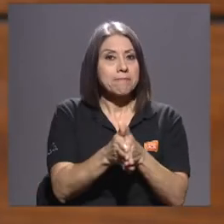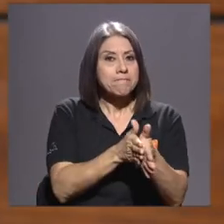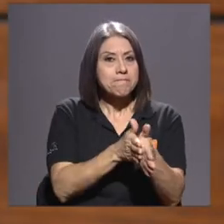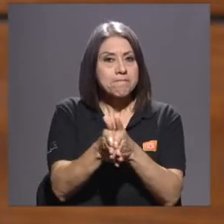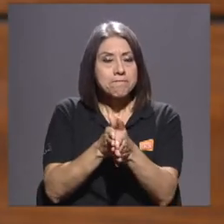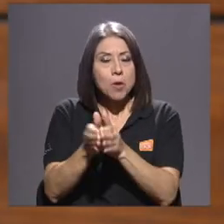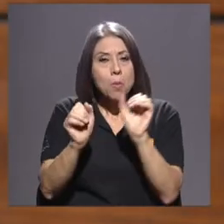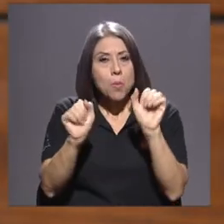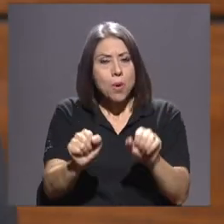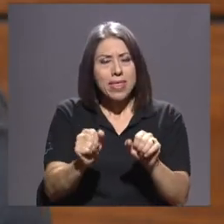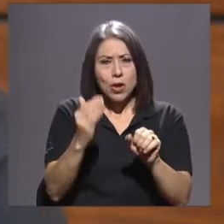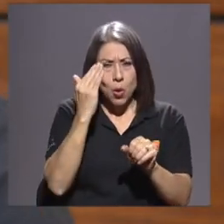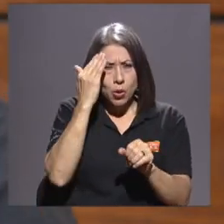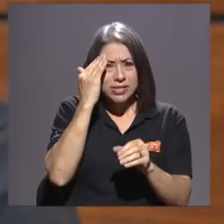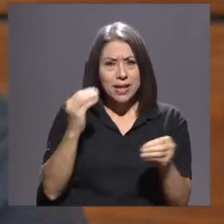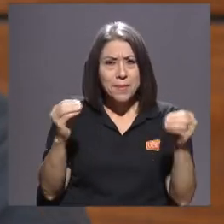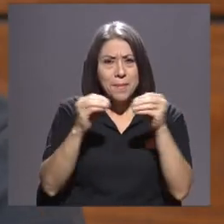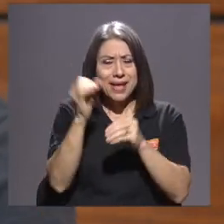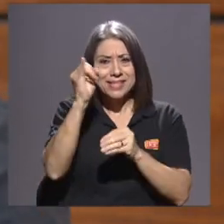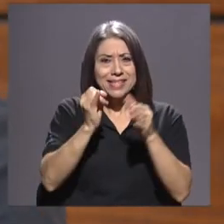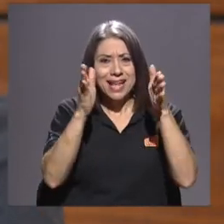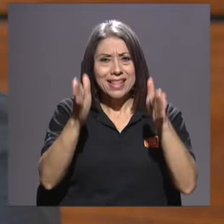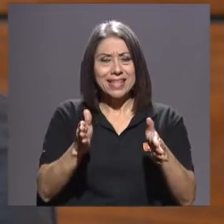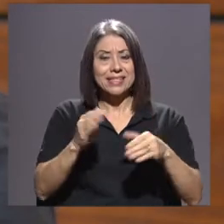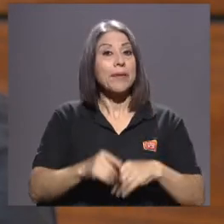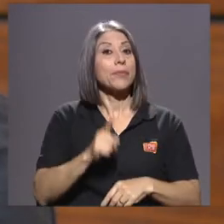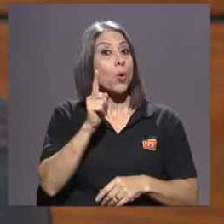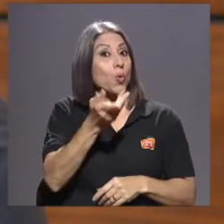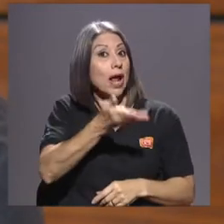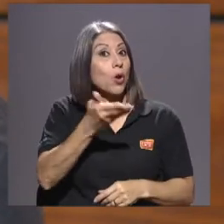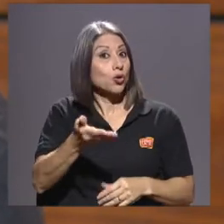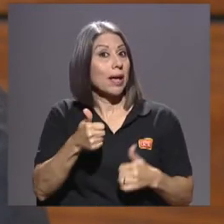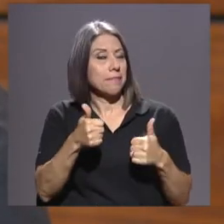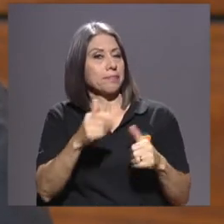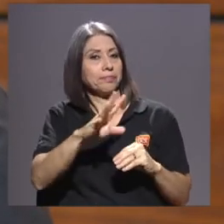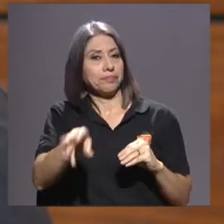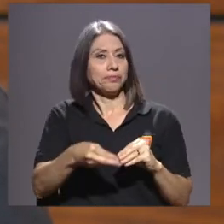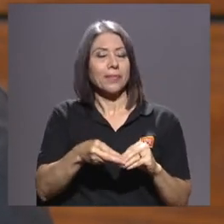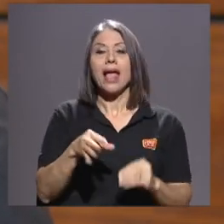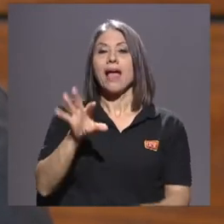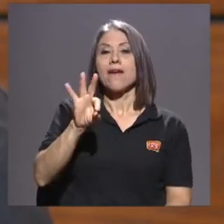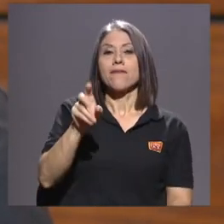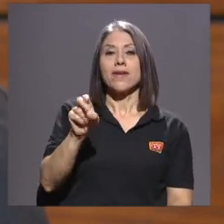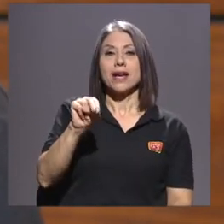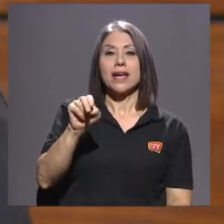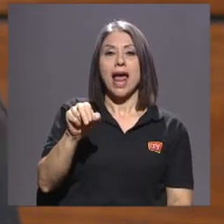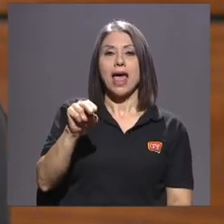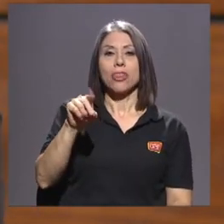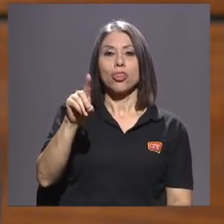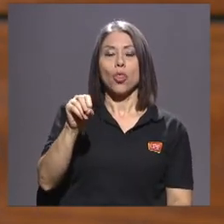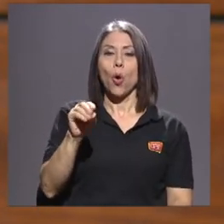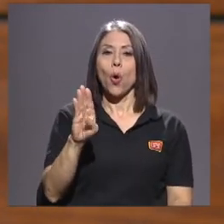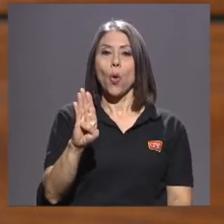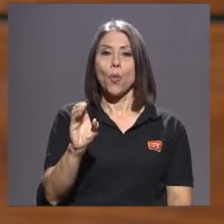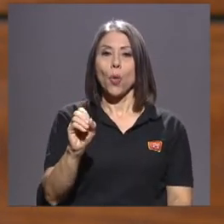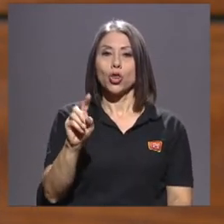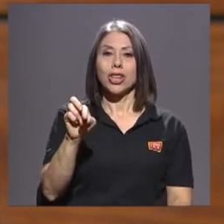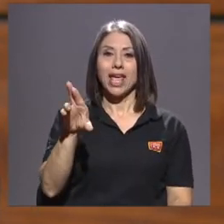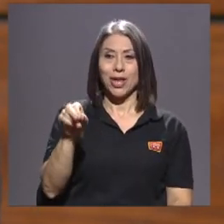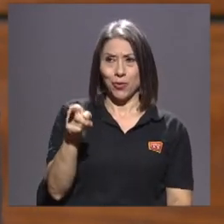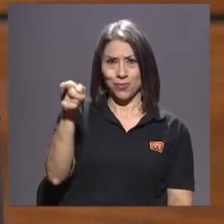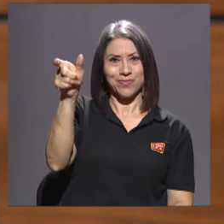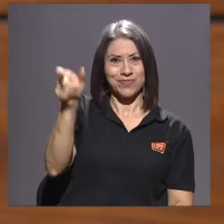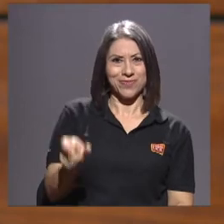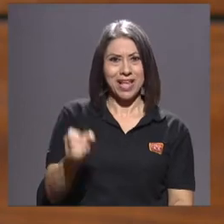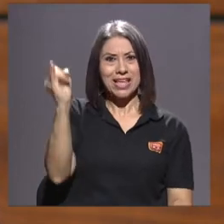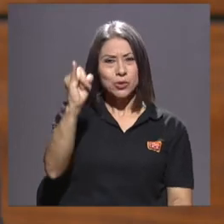y conocer más de este artista con una cosa buenísima, y es que Fernando Botero es un artista que constantemente está revisando